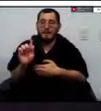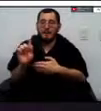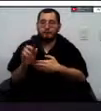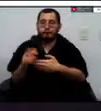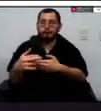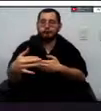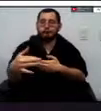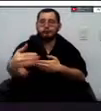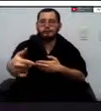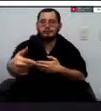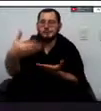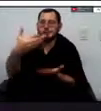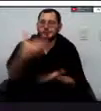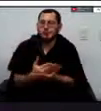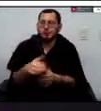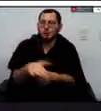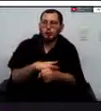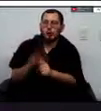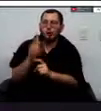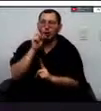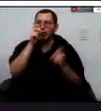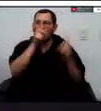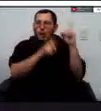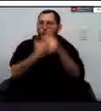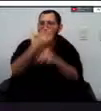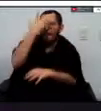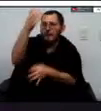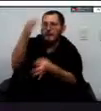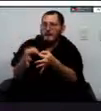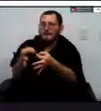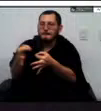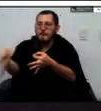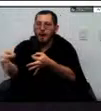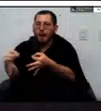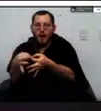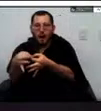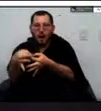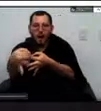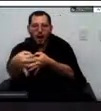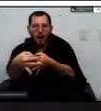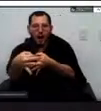porque digamos ya los municipios perdían como esa capacidad